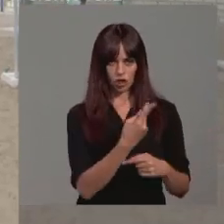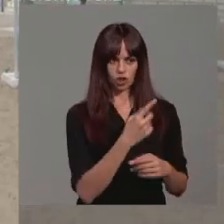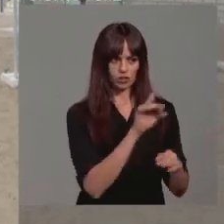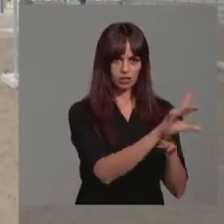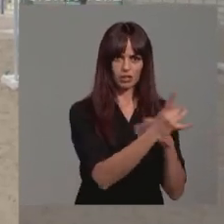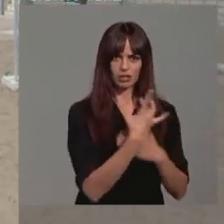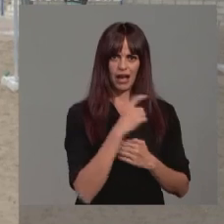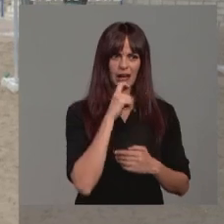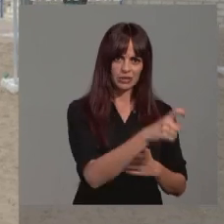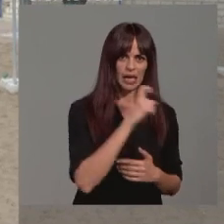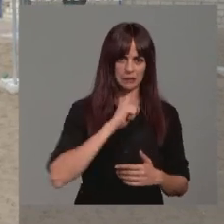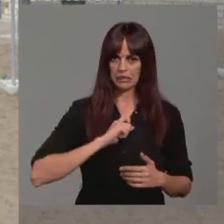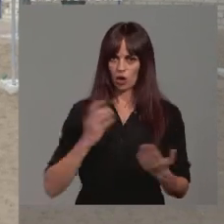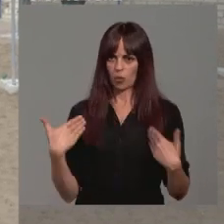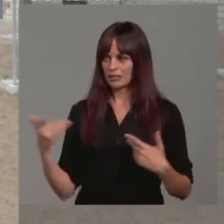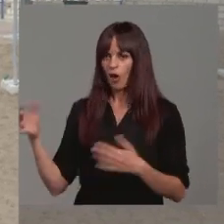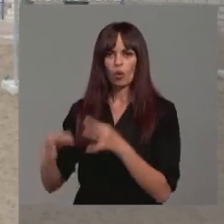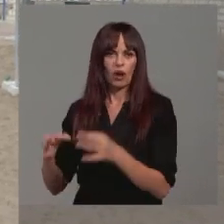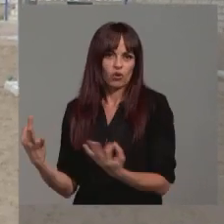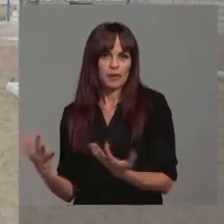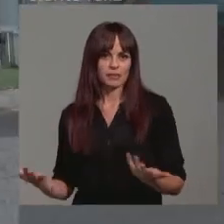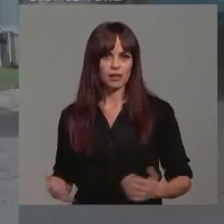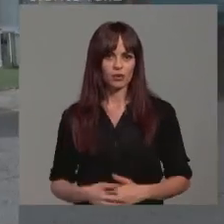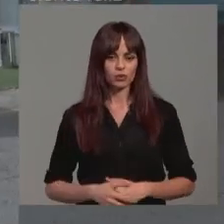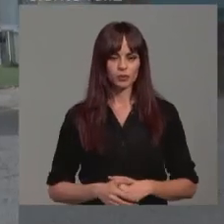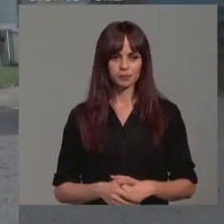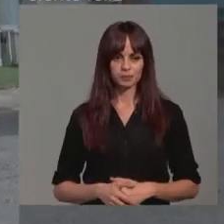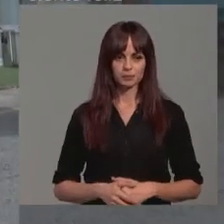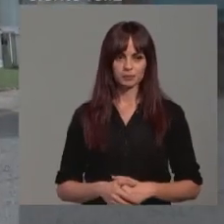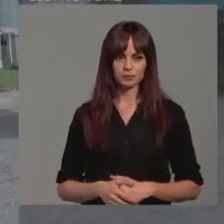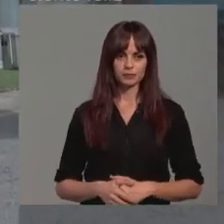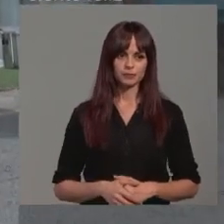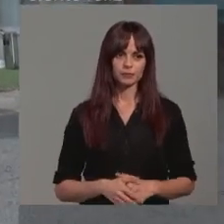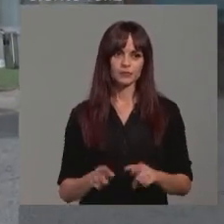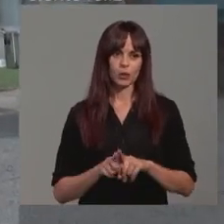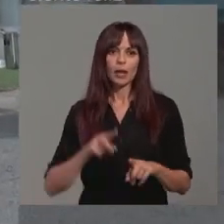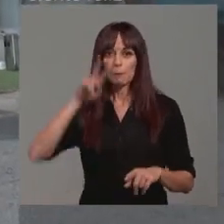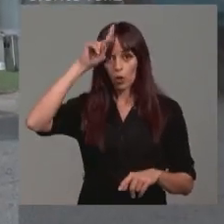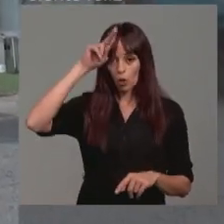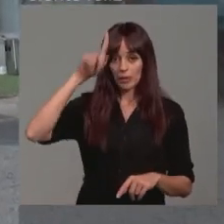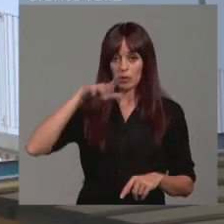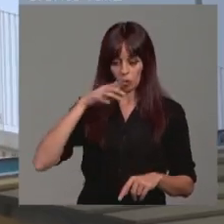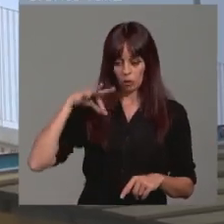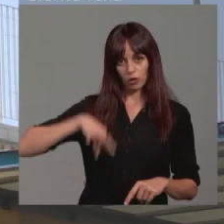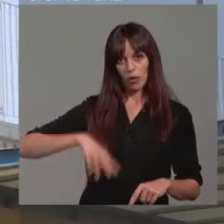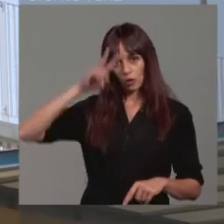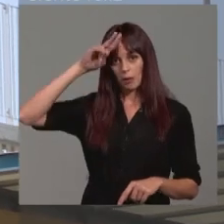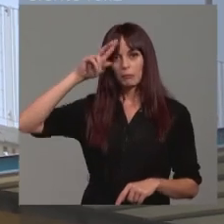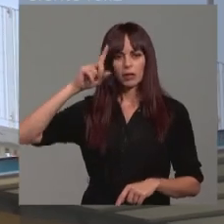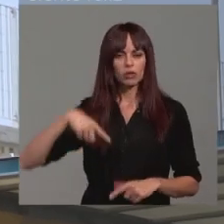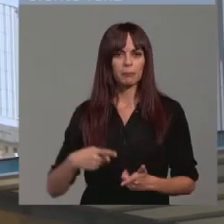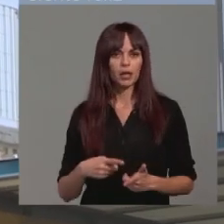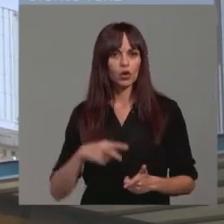cuando no ha sucedido, ¿qué ha pasado en el juzgado? Es es ya no solo preocupante como profesional, sino preocupante